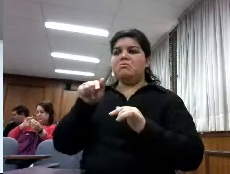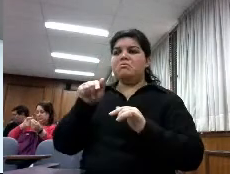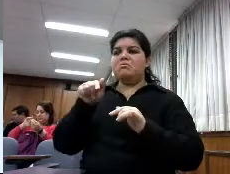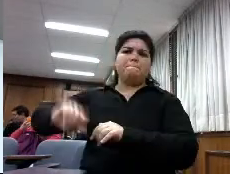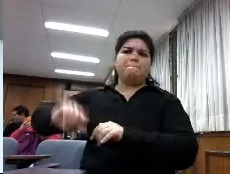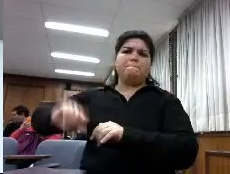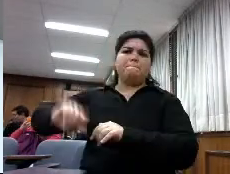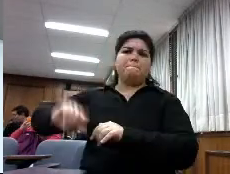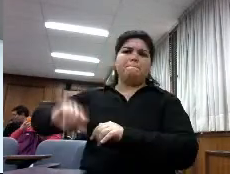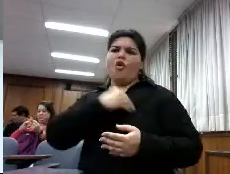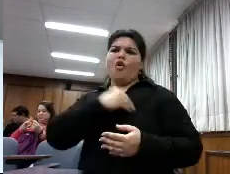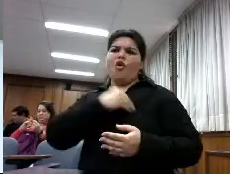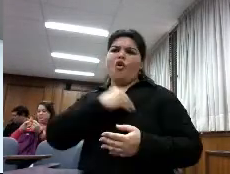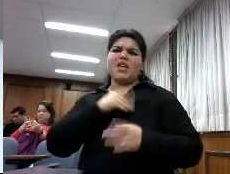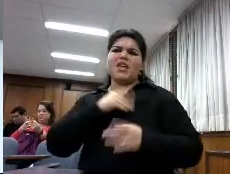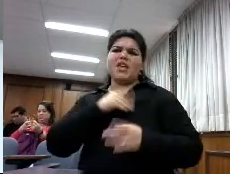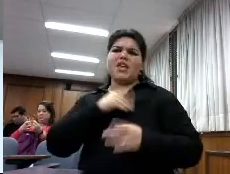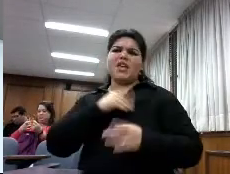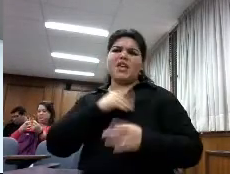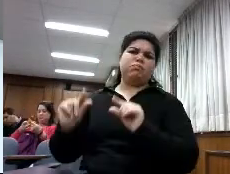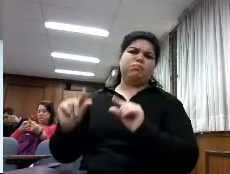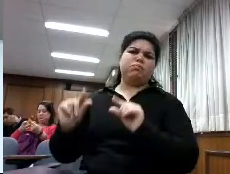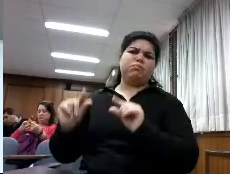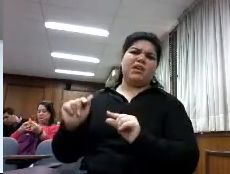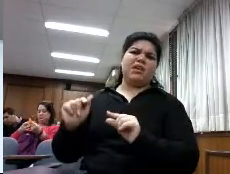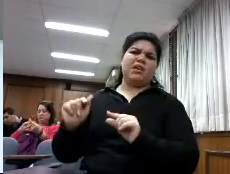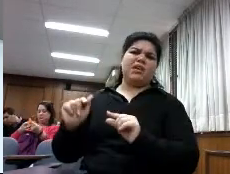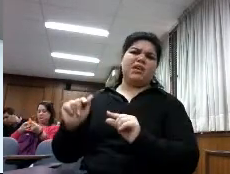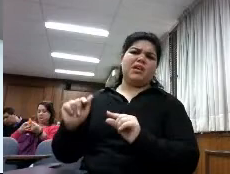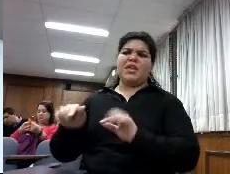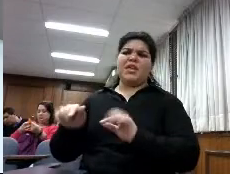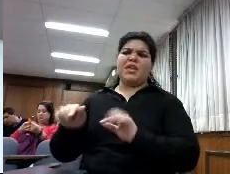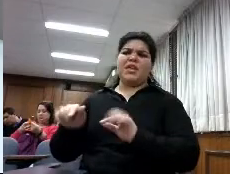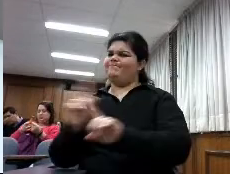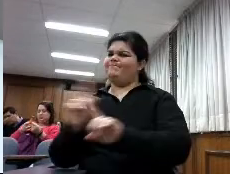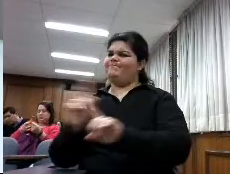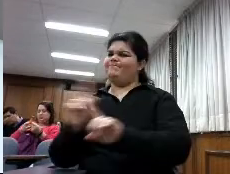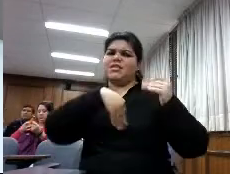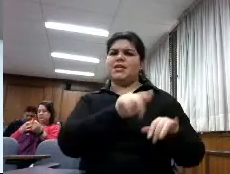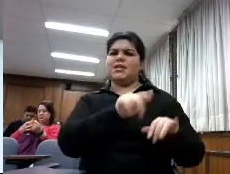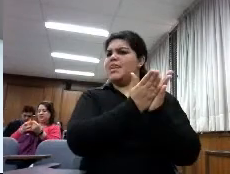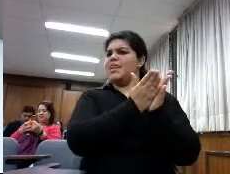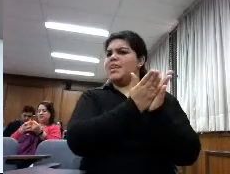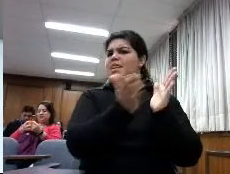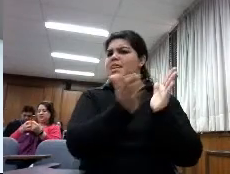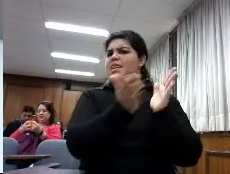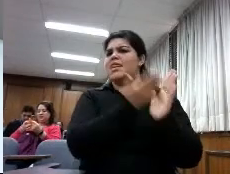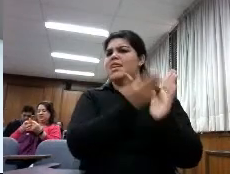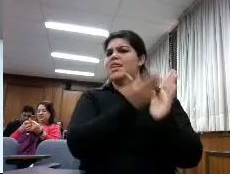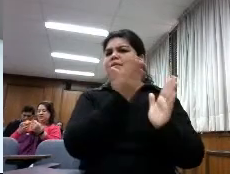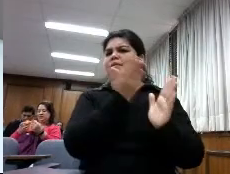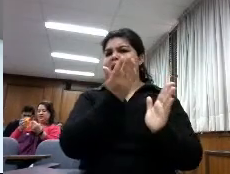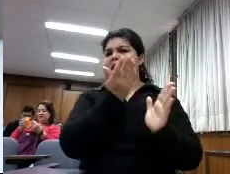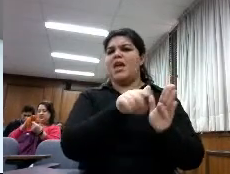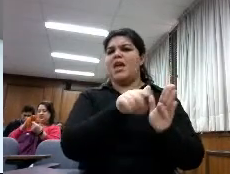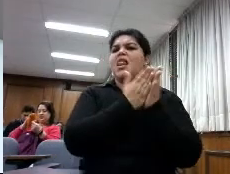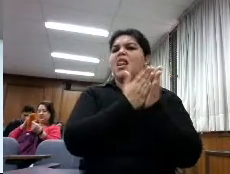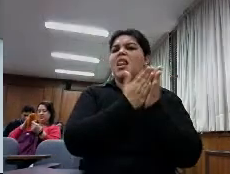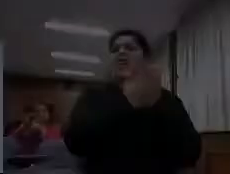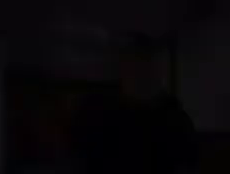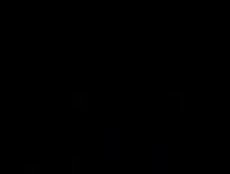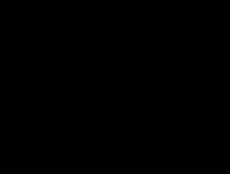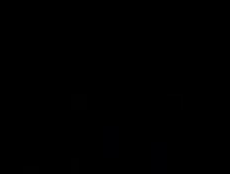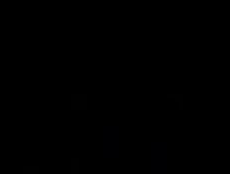fuente fundamental era en impreso y eran los medios clásicos como son los libros las revistas o sea